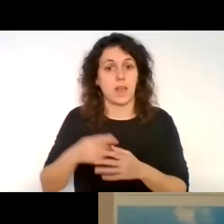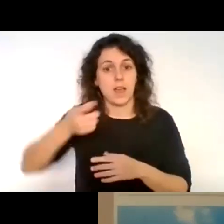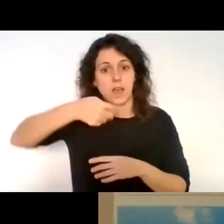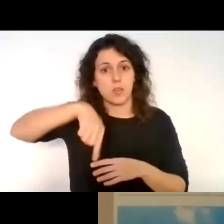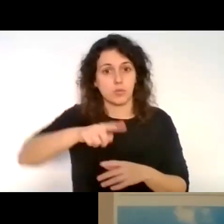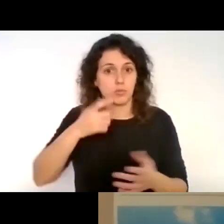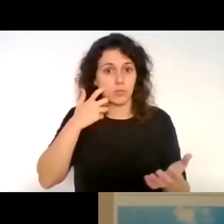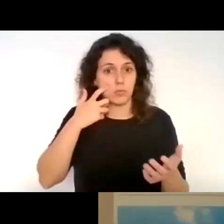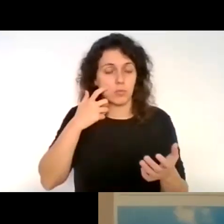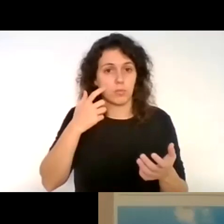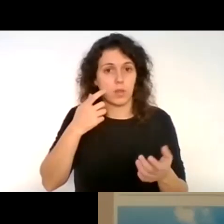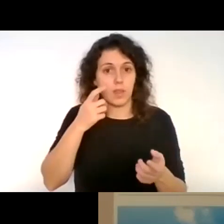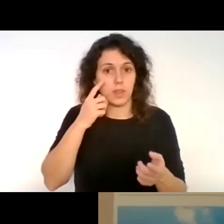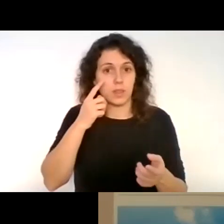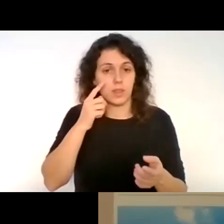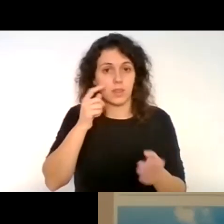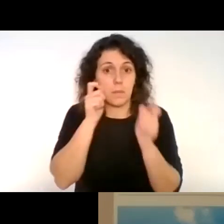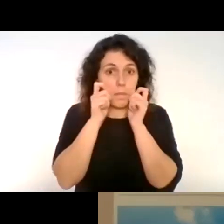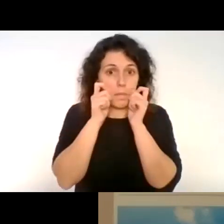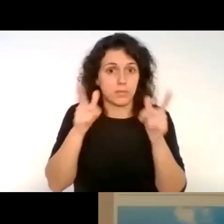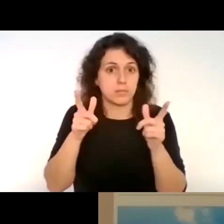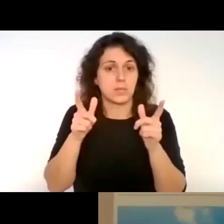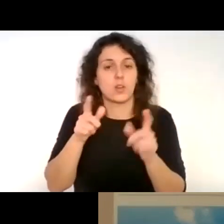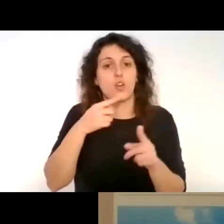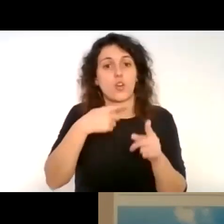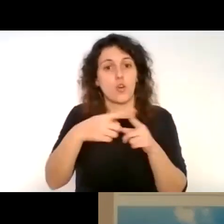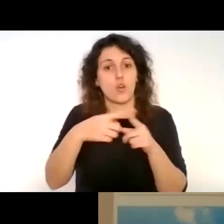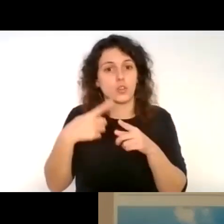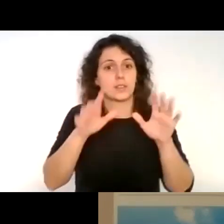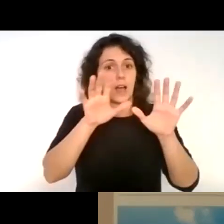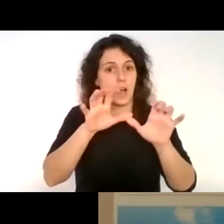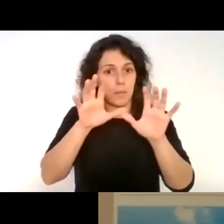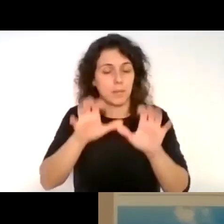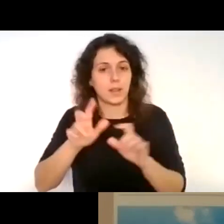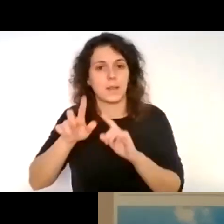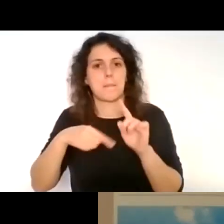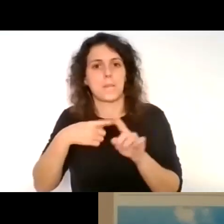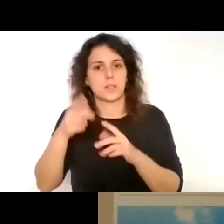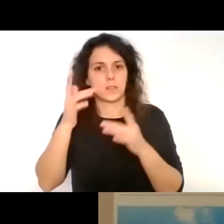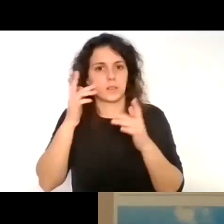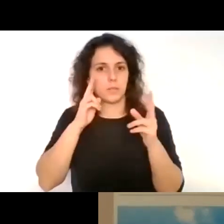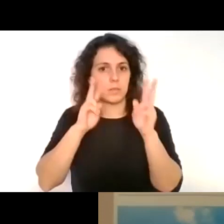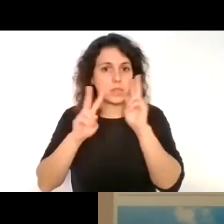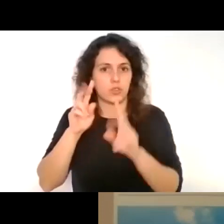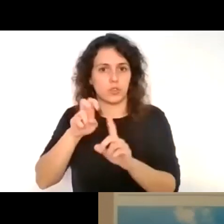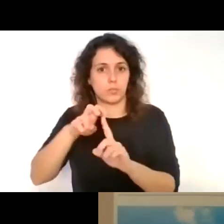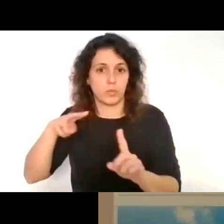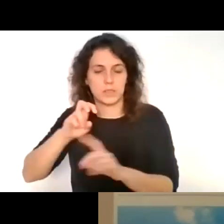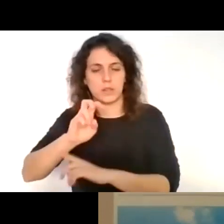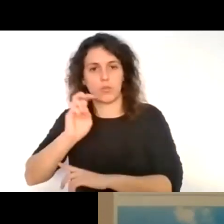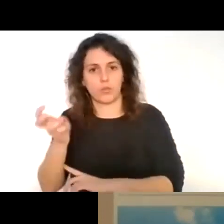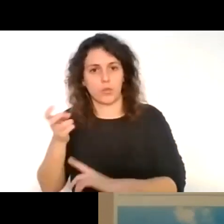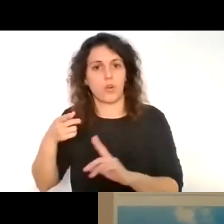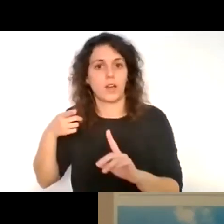sean parte de, aprendan de eso y también tengan otra visión en el momento de recibir